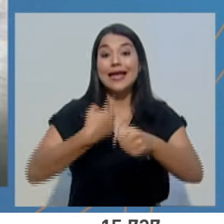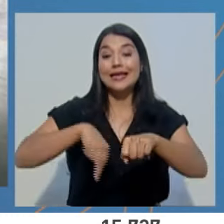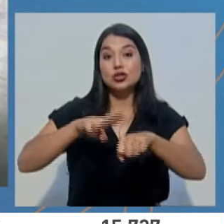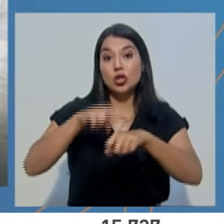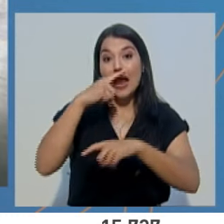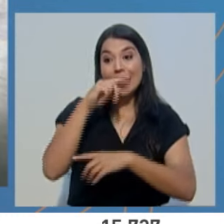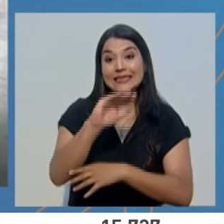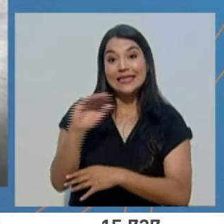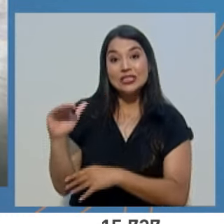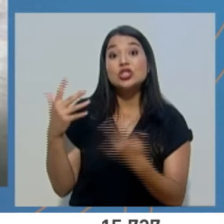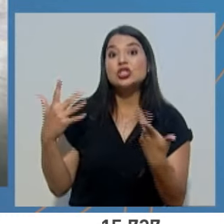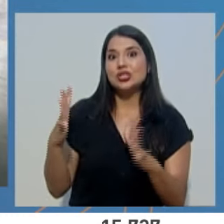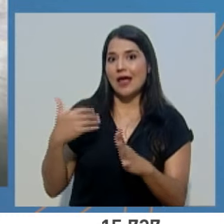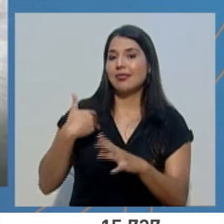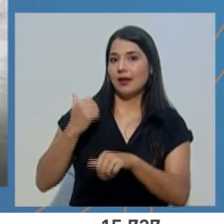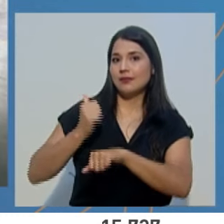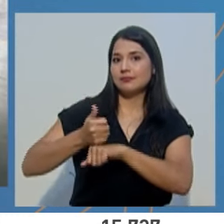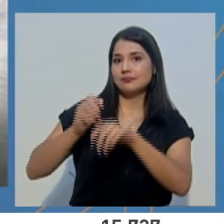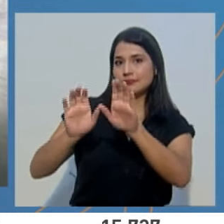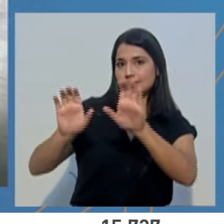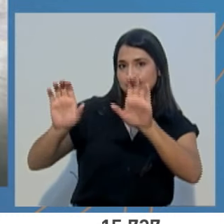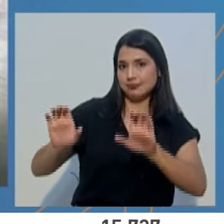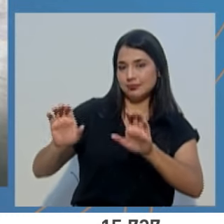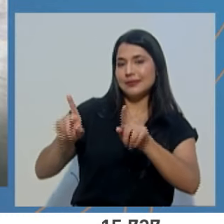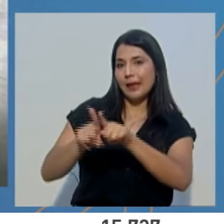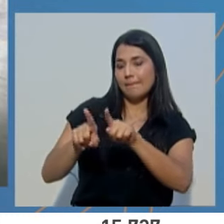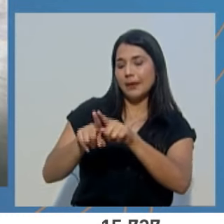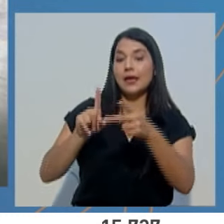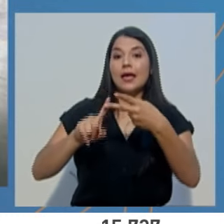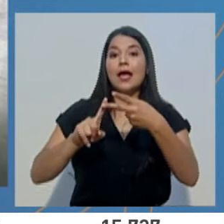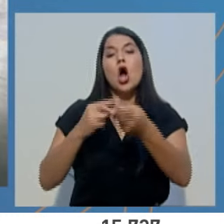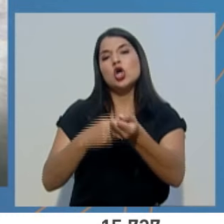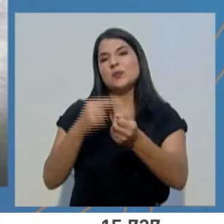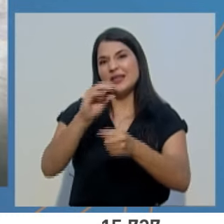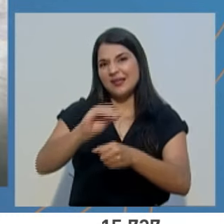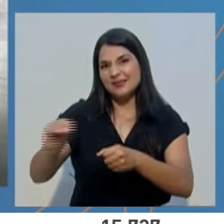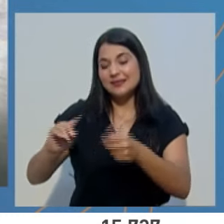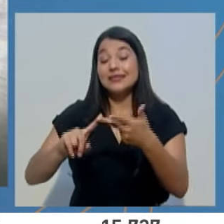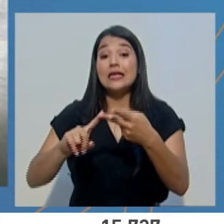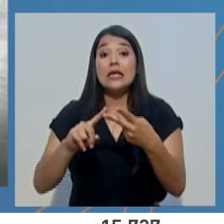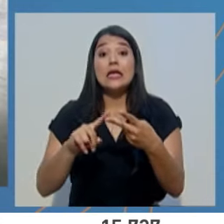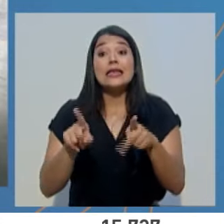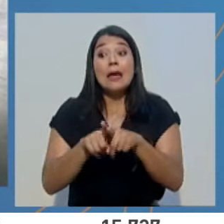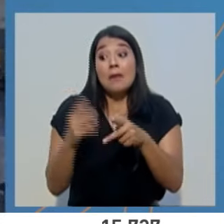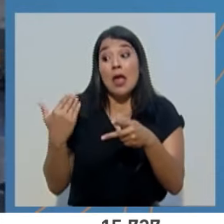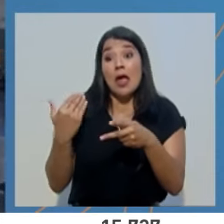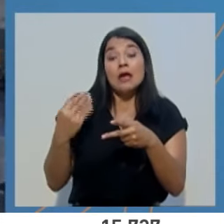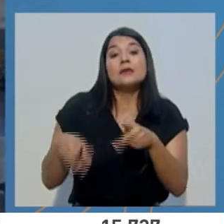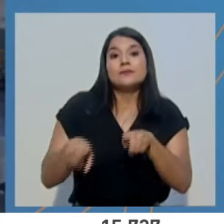de Niños y, más recientemente, el Hospital Rafael Ángel Calderón Guardia.